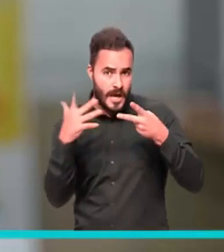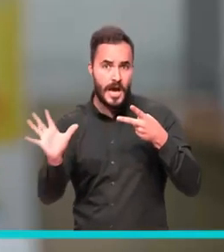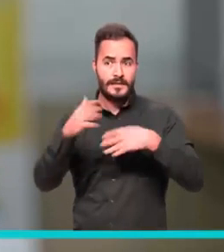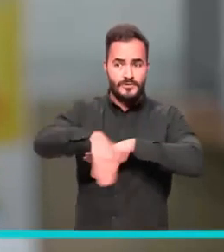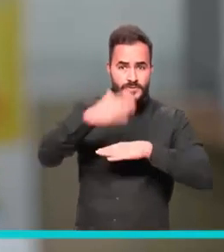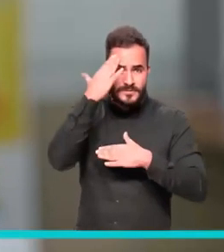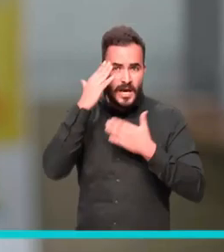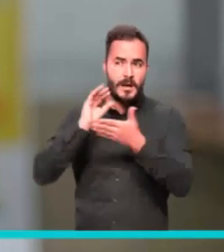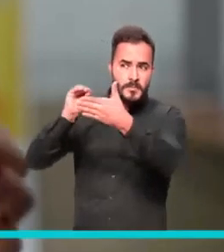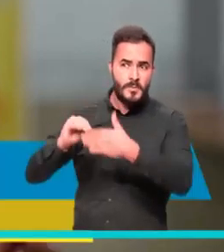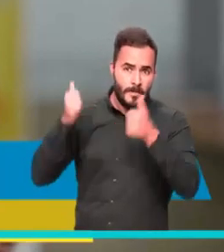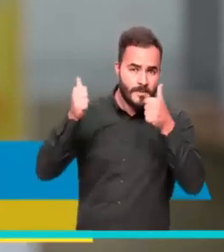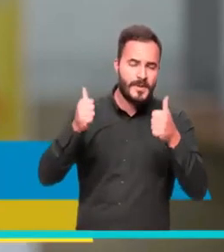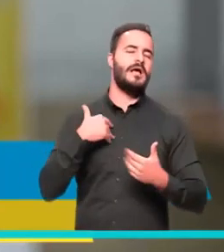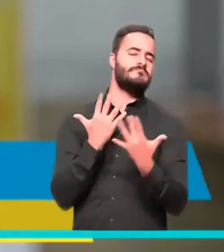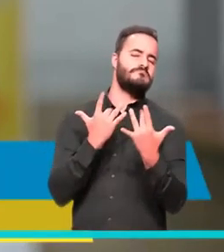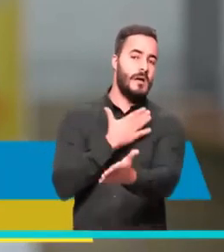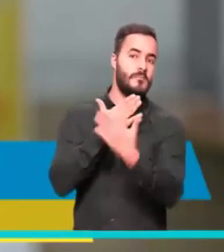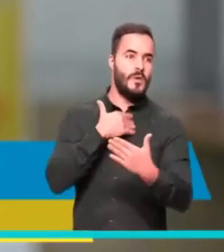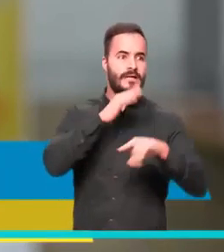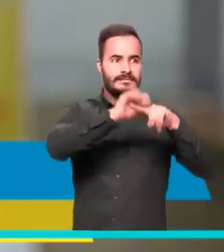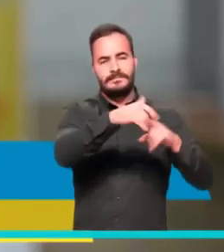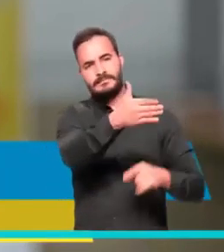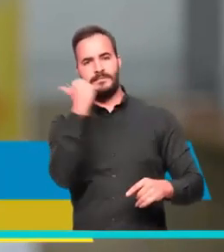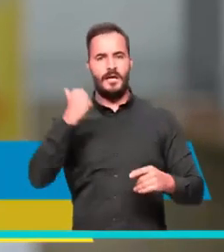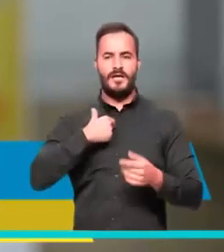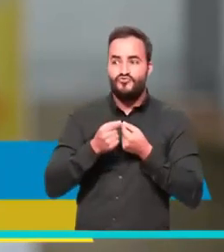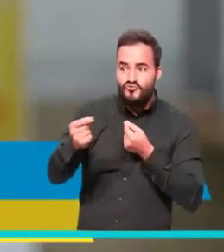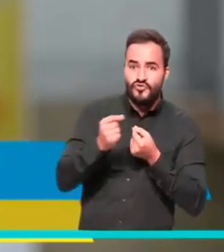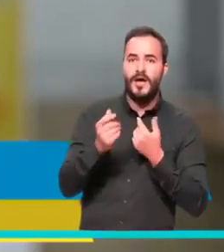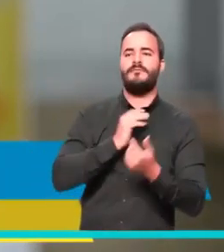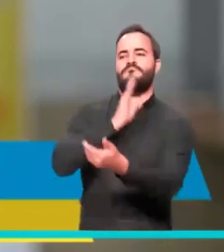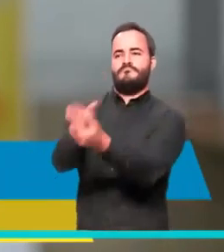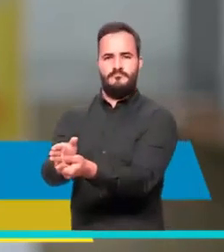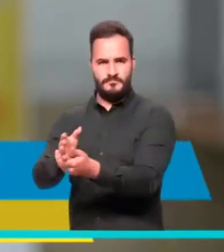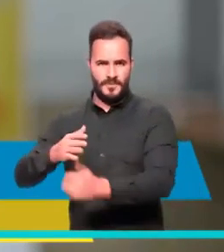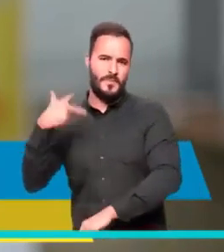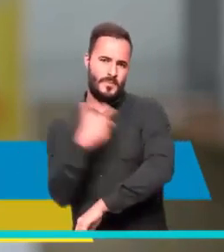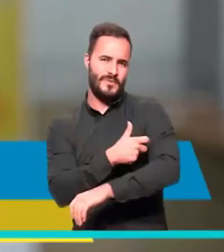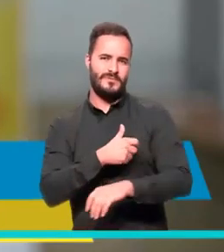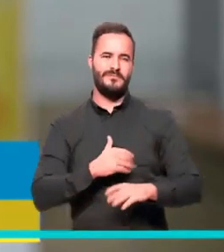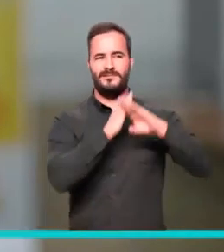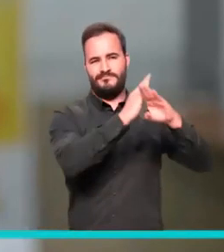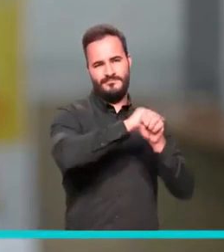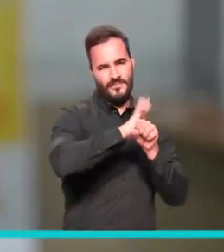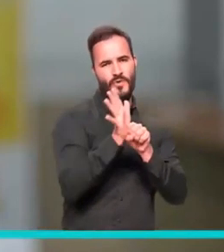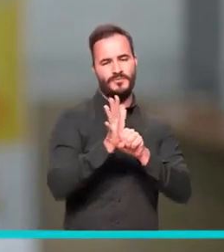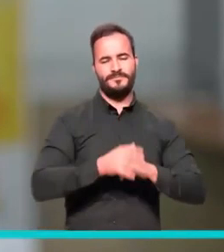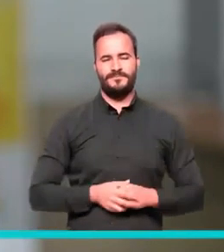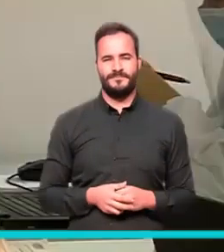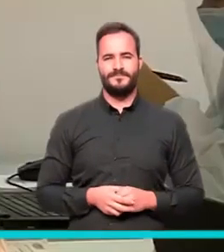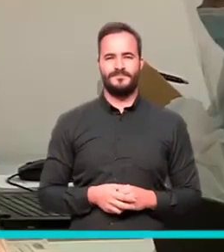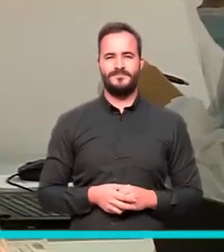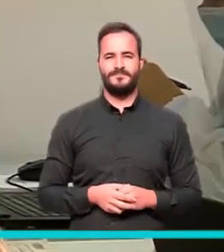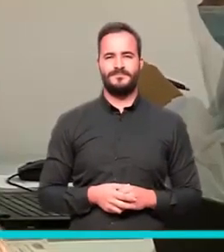para que les puedan asignar su cita y puedan ir tranquilamente a su punto de vacunación más cercano a aplicarse la vacuna contra COVID